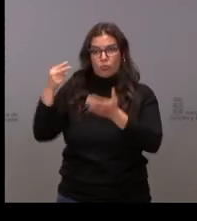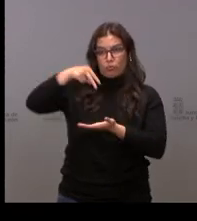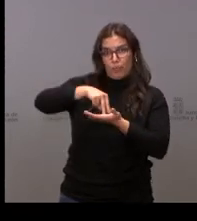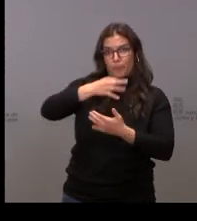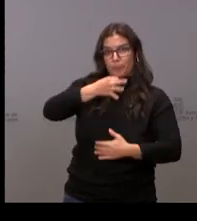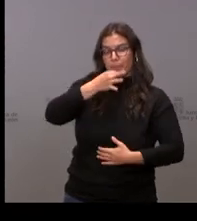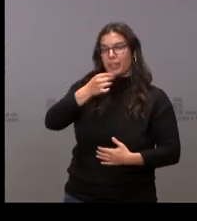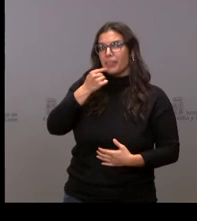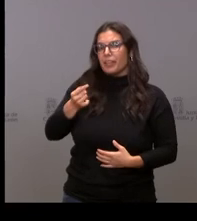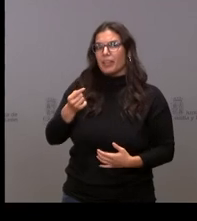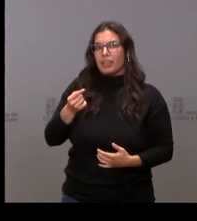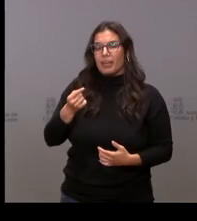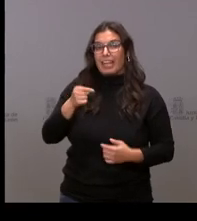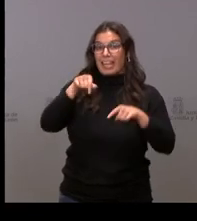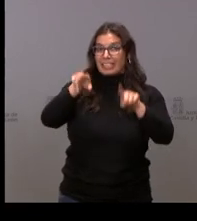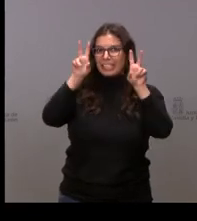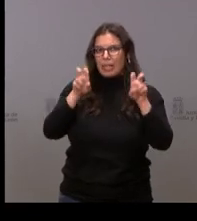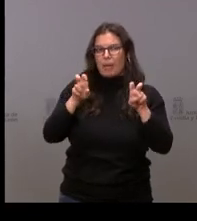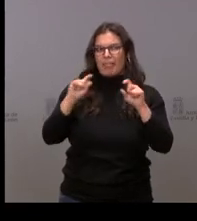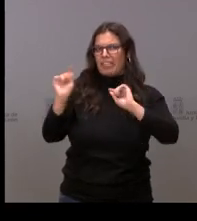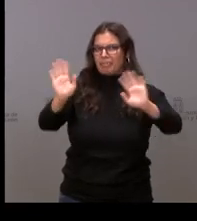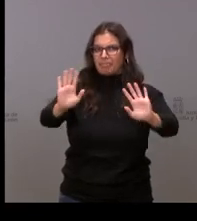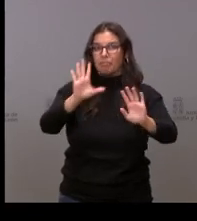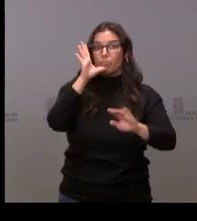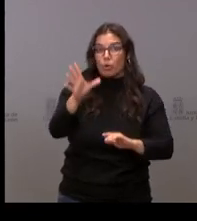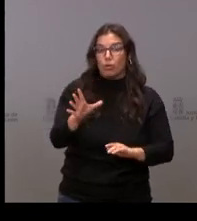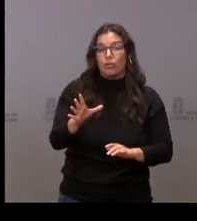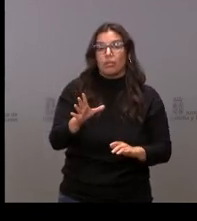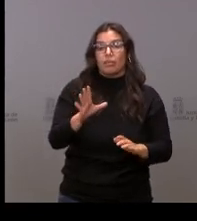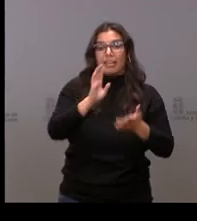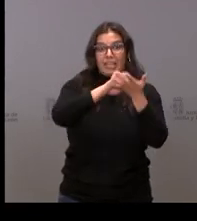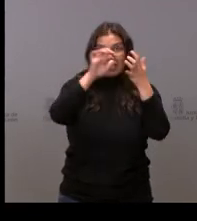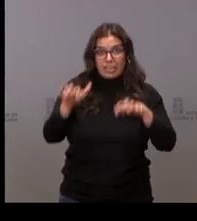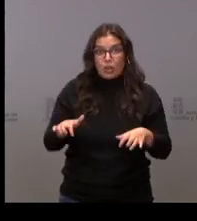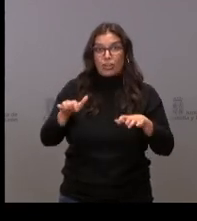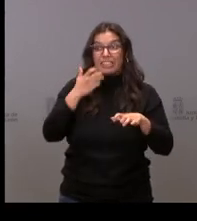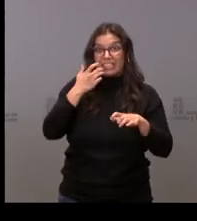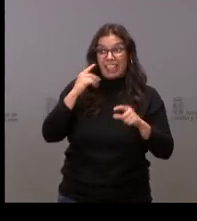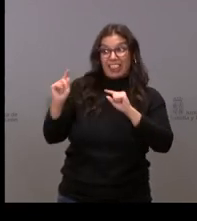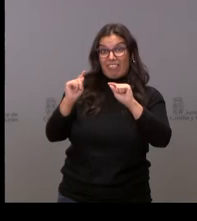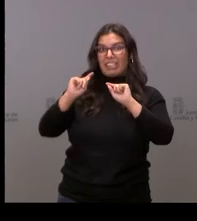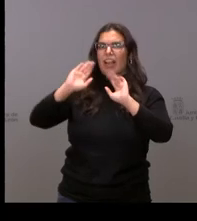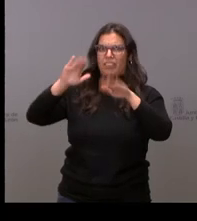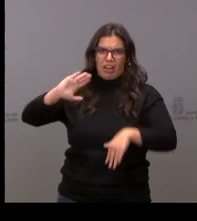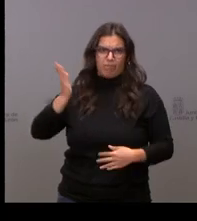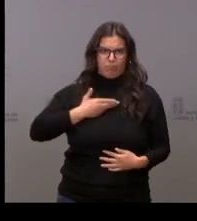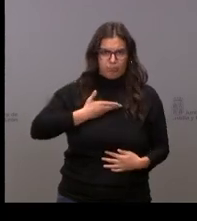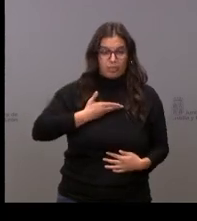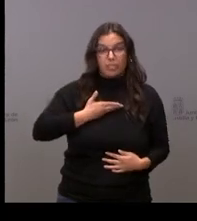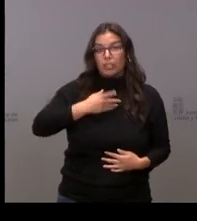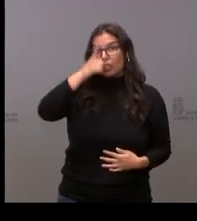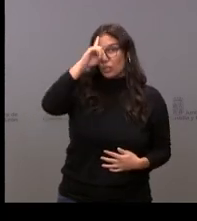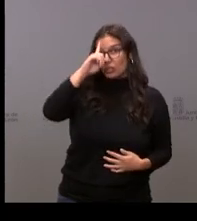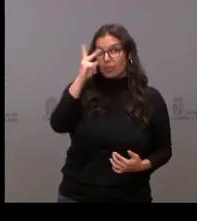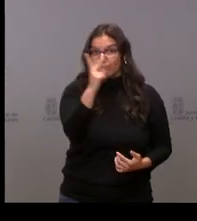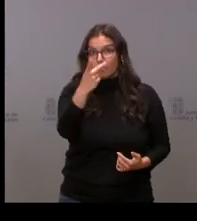de que no se debía abrir ese melón porque Castilla y León saldría perjudicada no sé si el presidente y